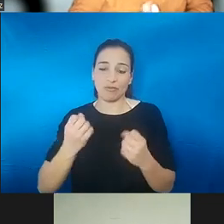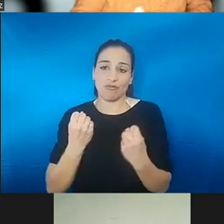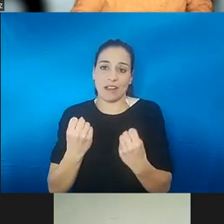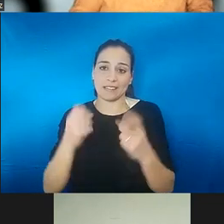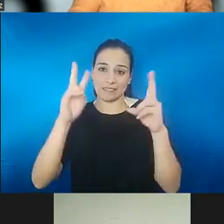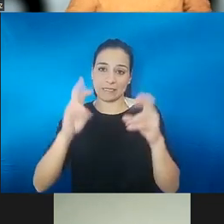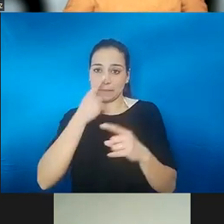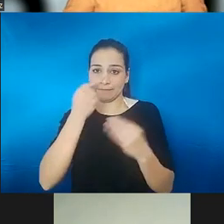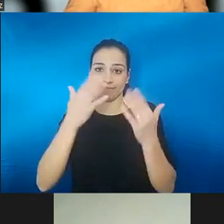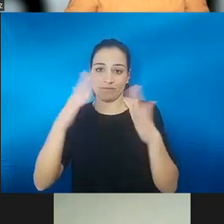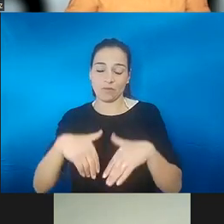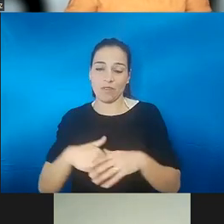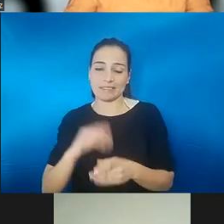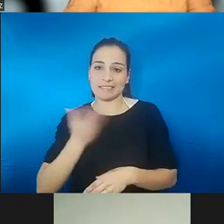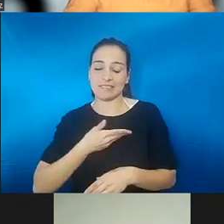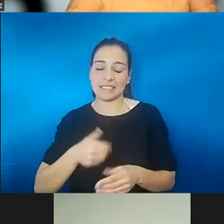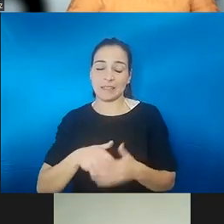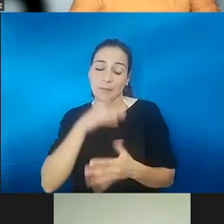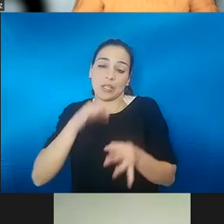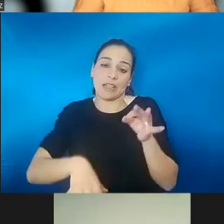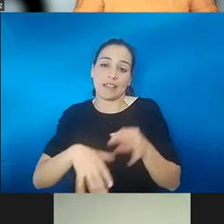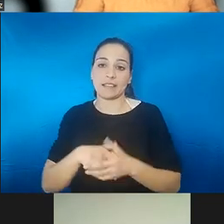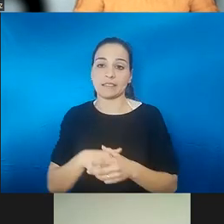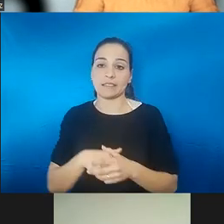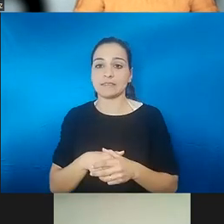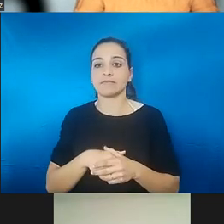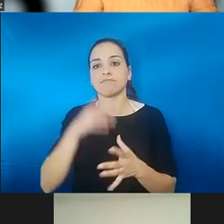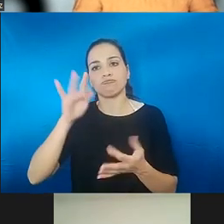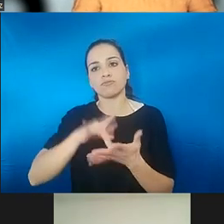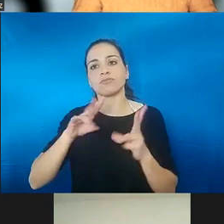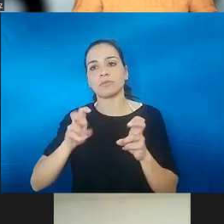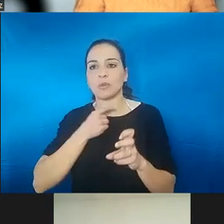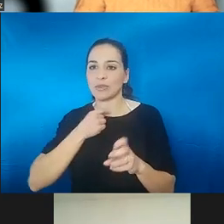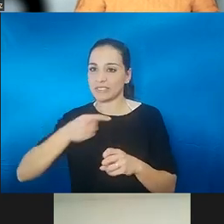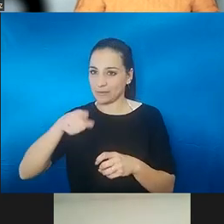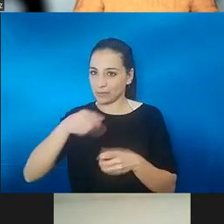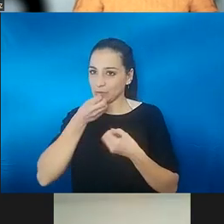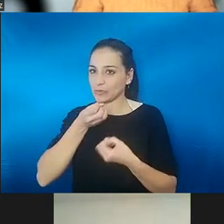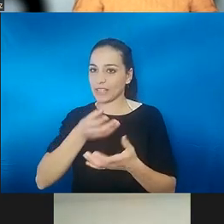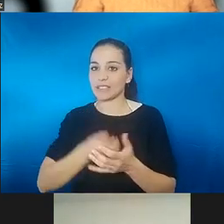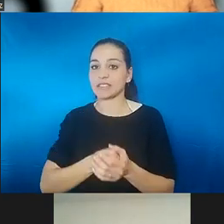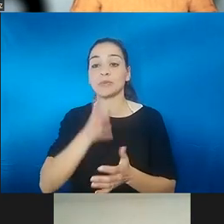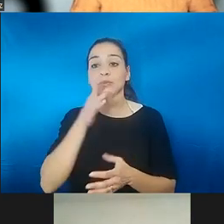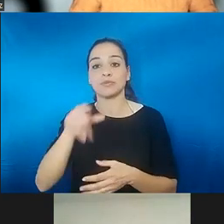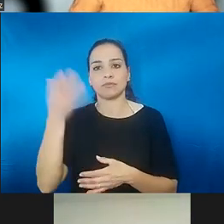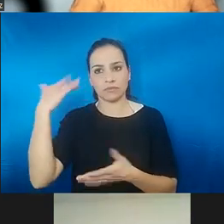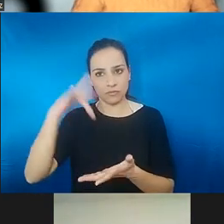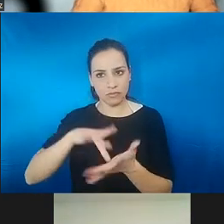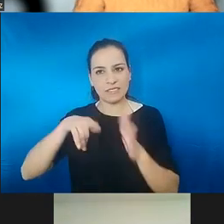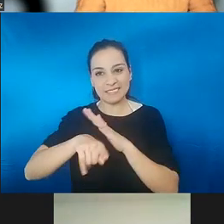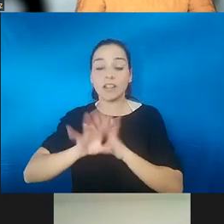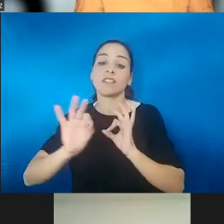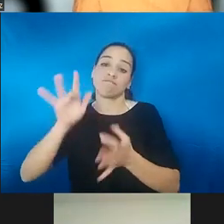Yo me imagino. A mí, sobre todo, hay un tema que sí que me gustaría que contaras. Porque tú sí que tramitaste o intentaste tramitar